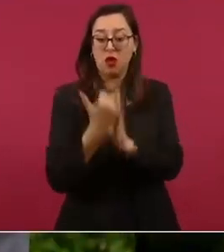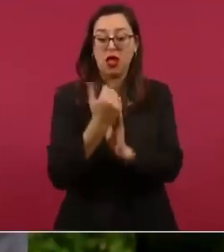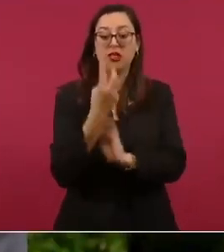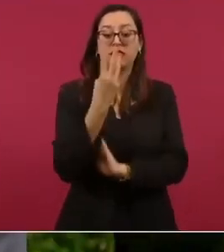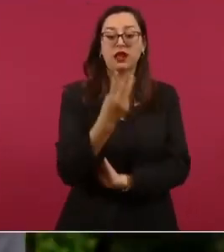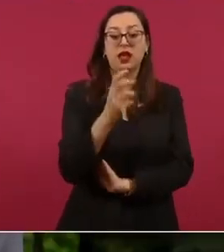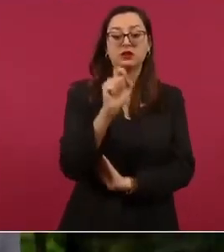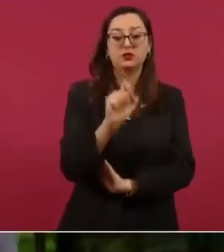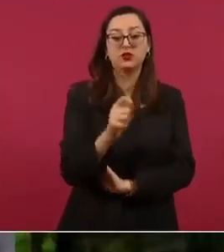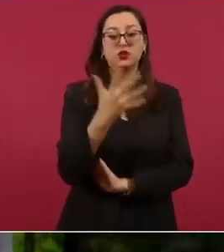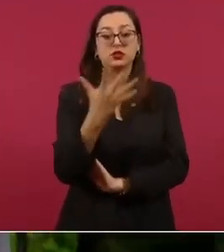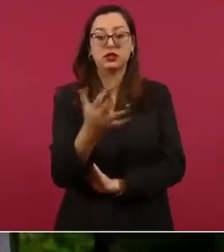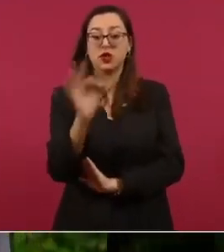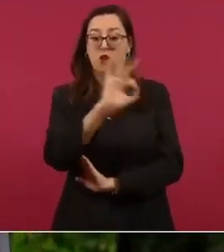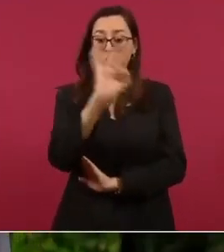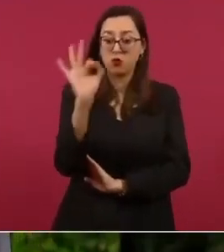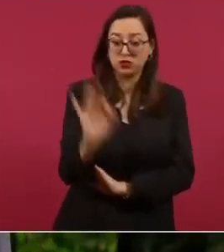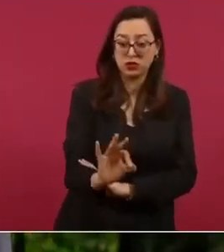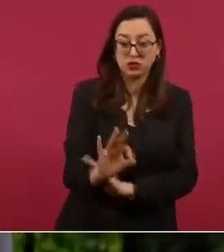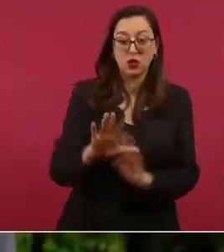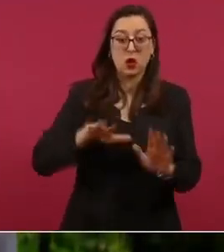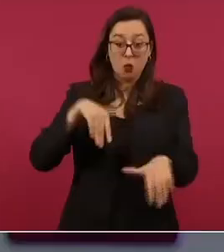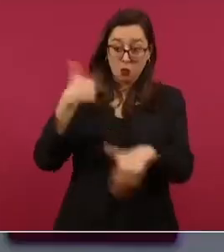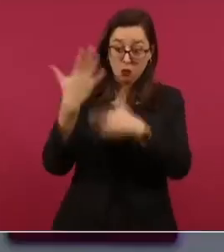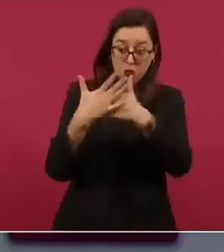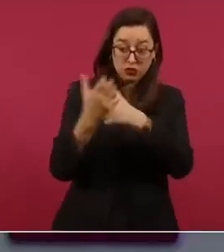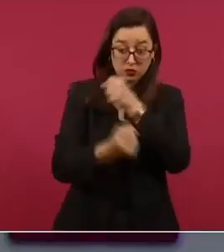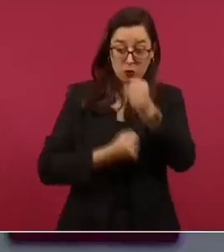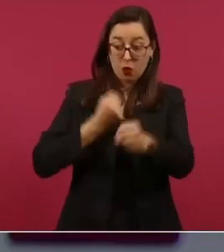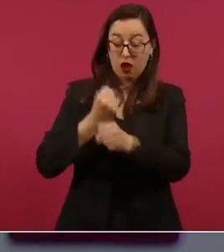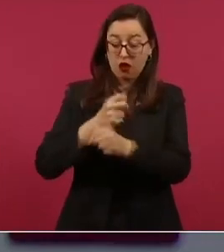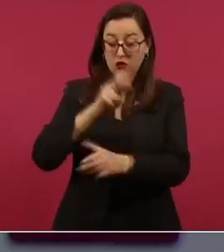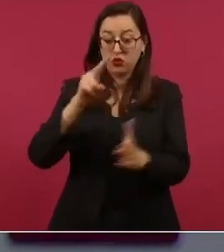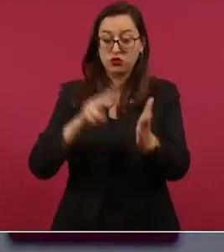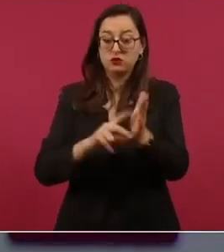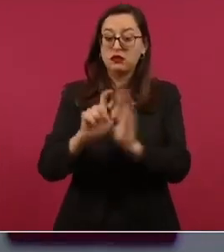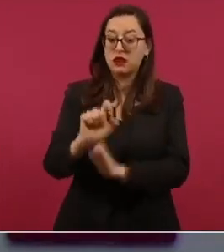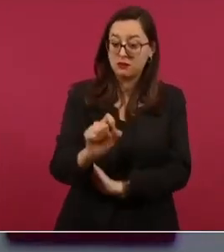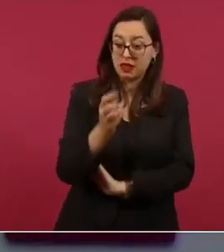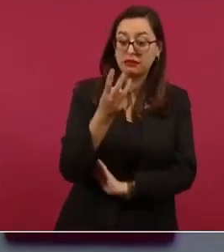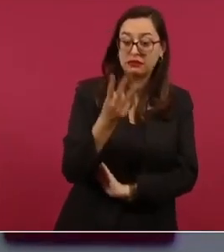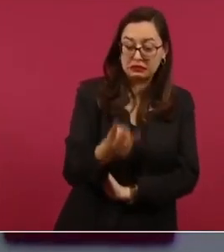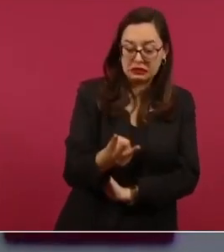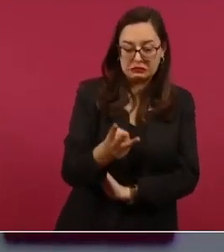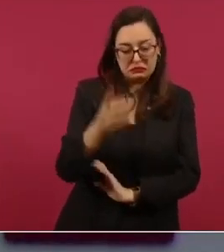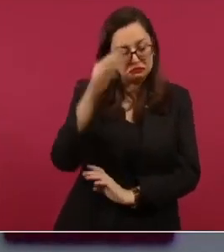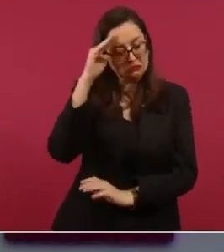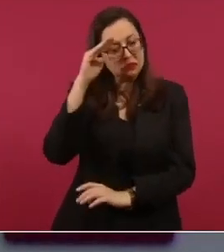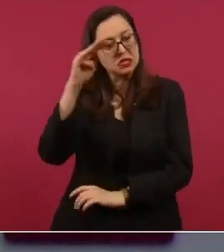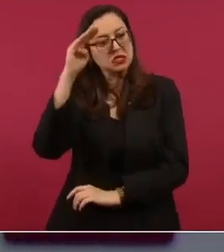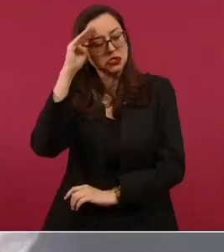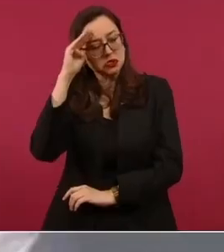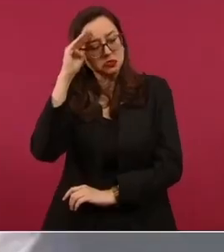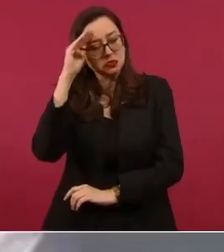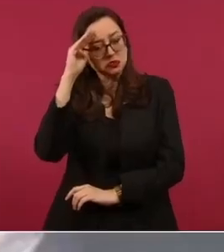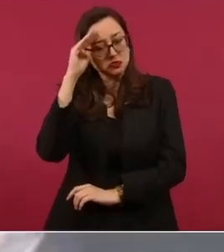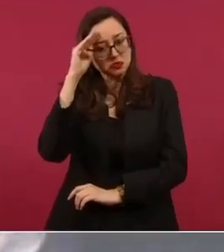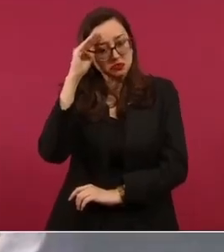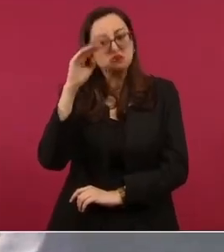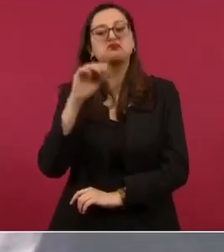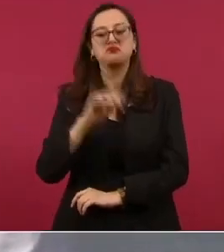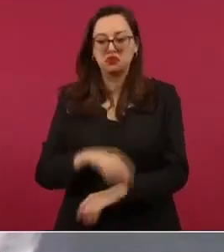y ese mismo porcentaje estimo cuando menos para dos mil tres